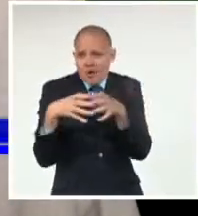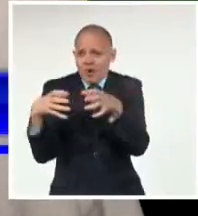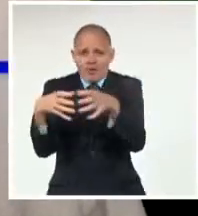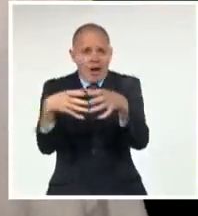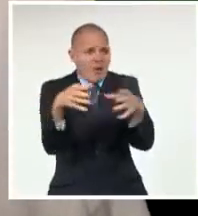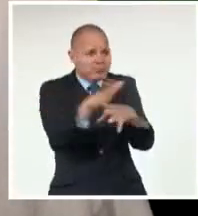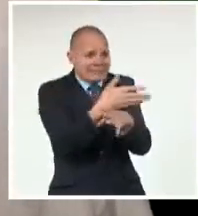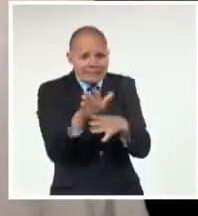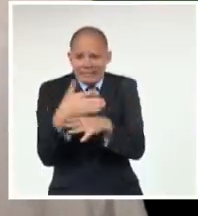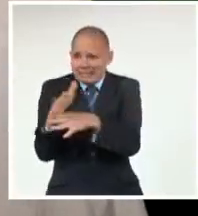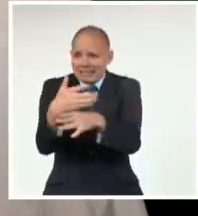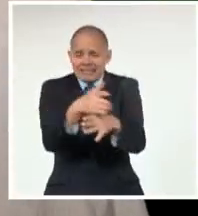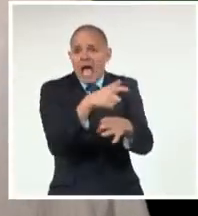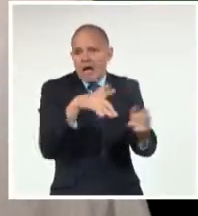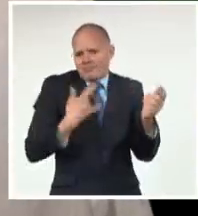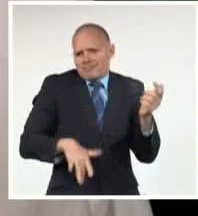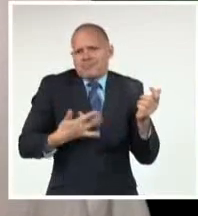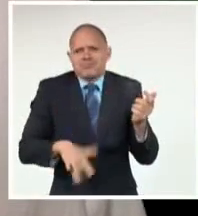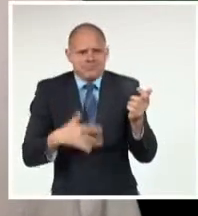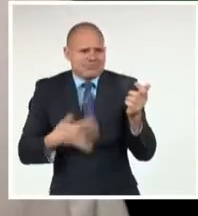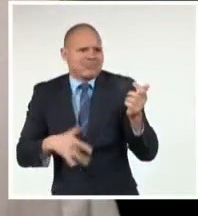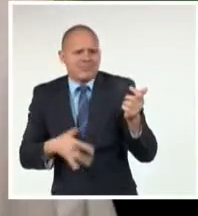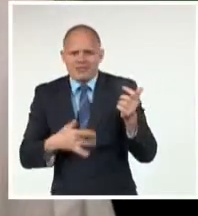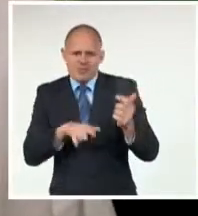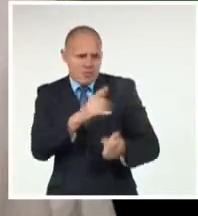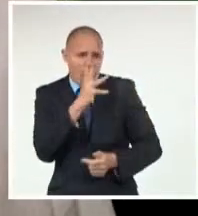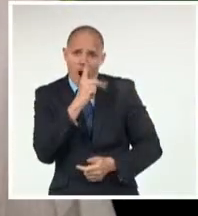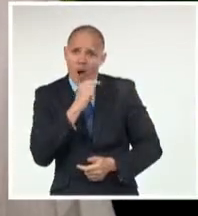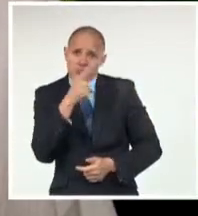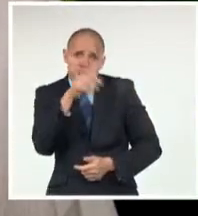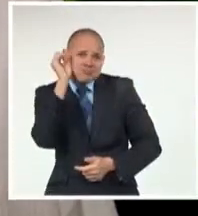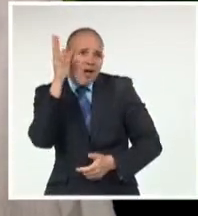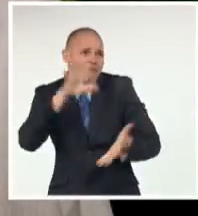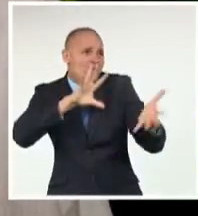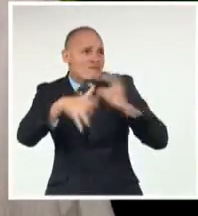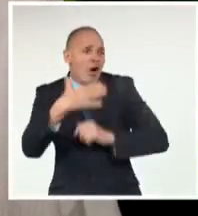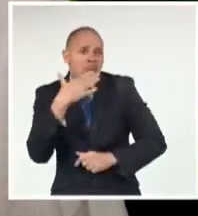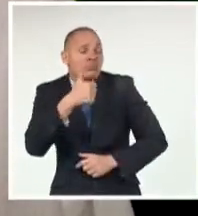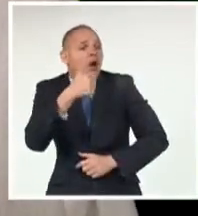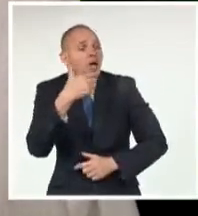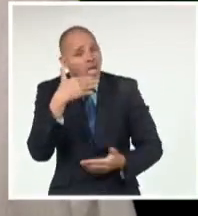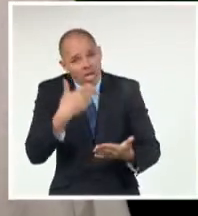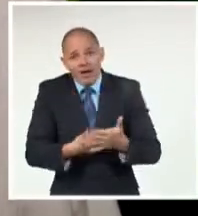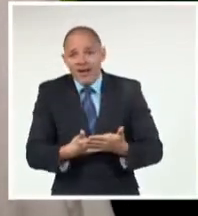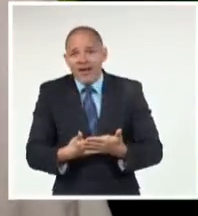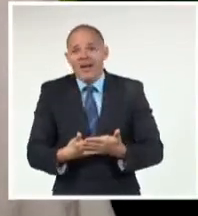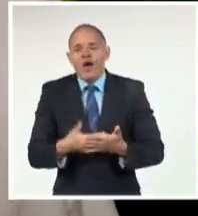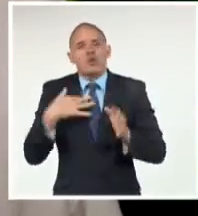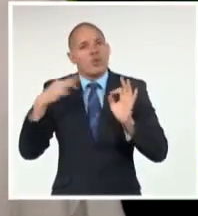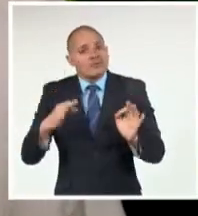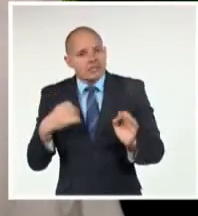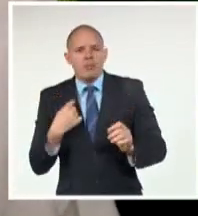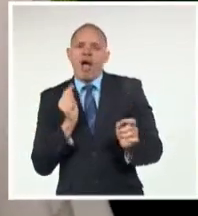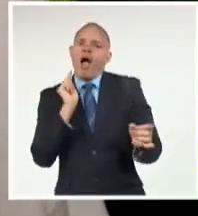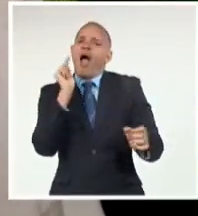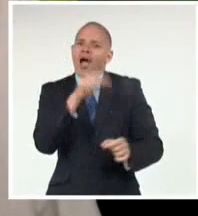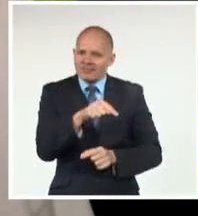Alegres Hicieron muchas cosas Muy creativas Y bueno De alguna manera Yo estaba Detrás de todos esos